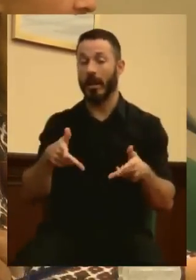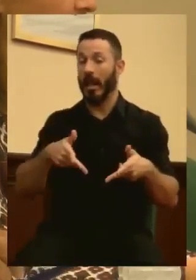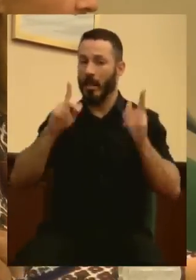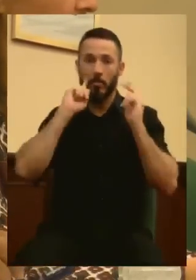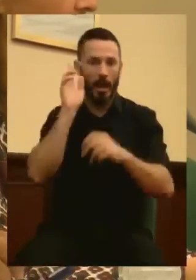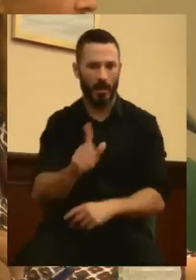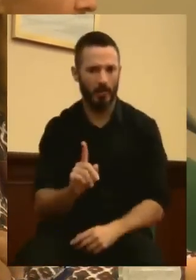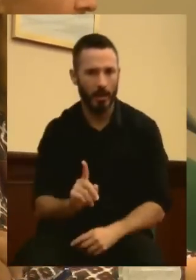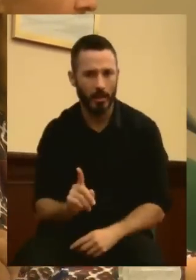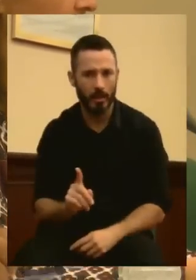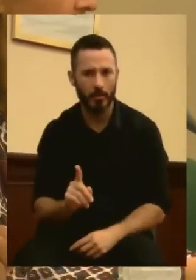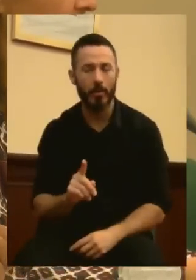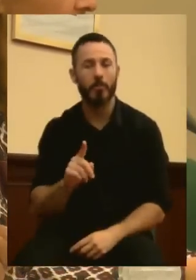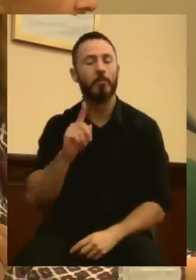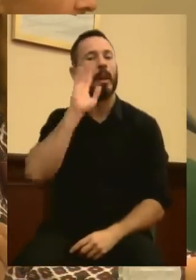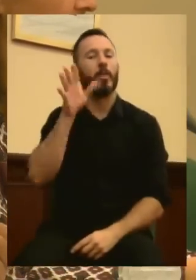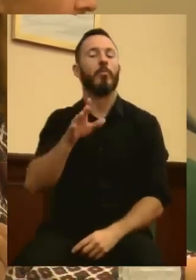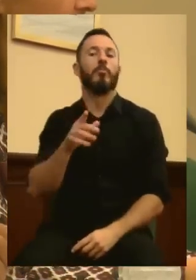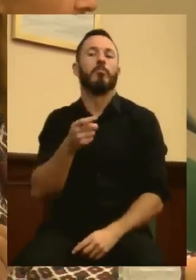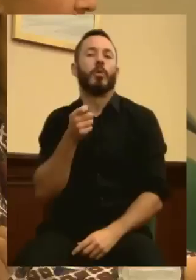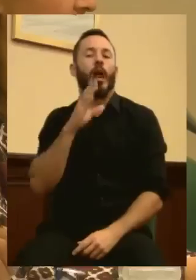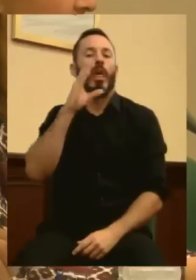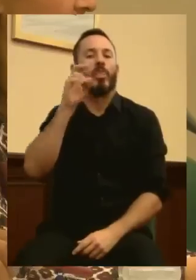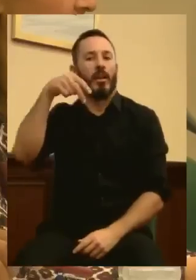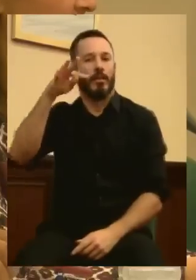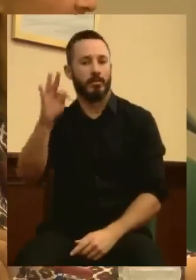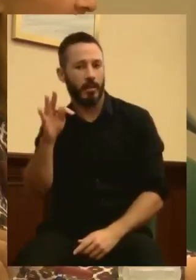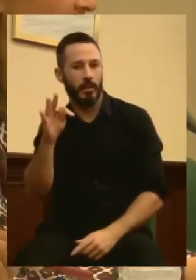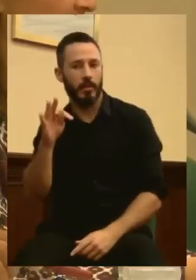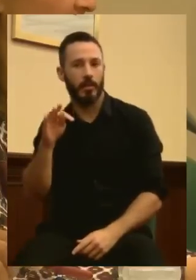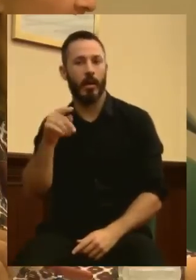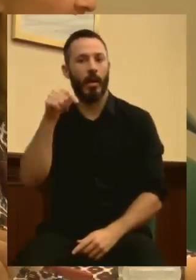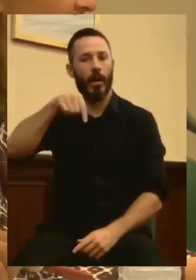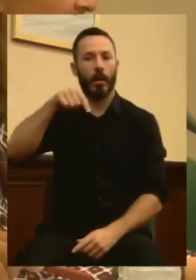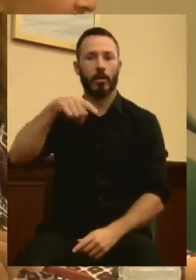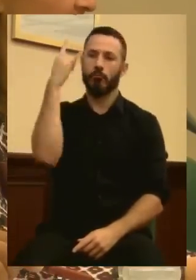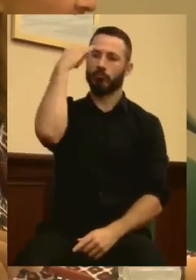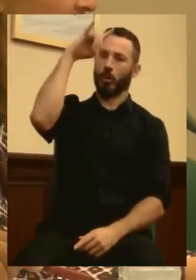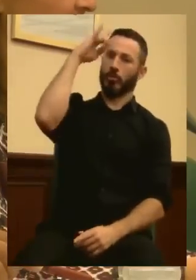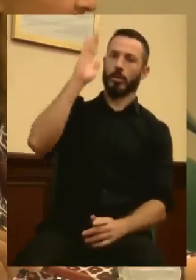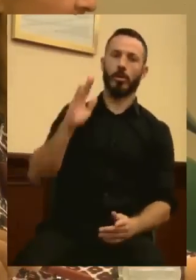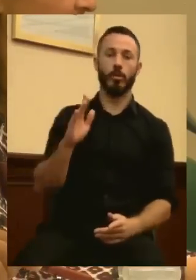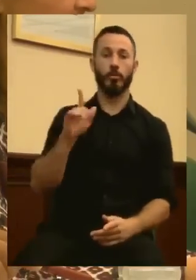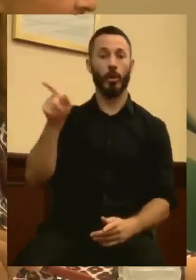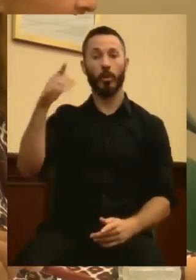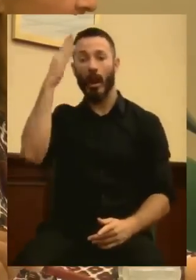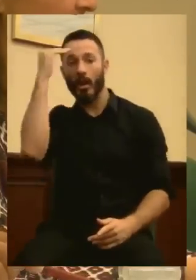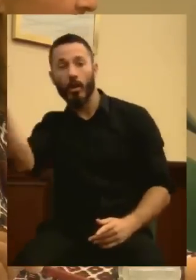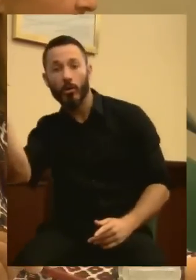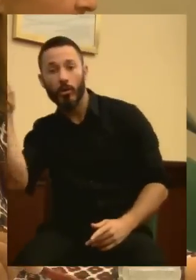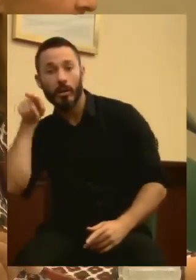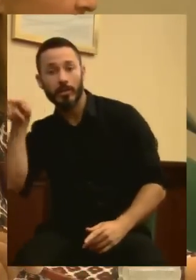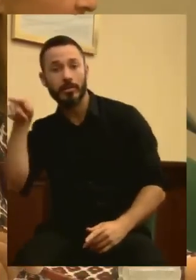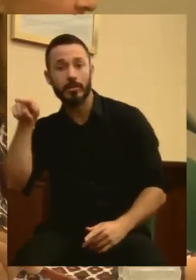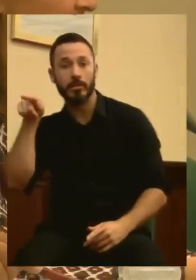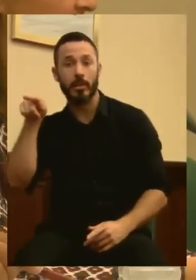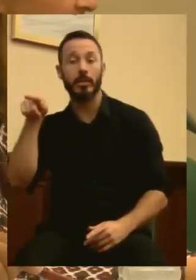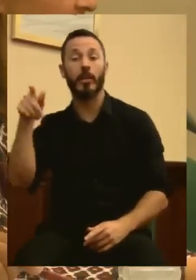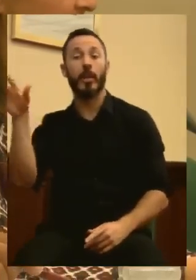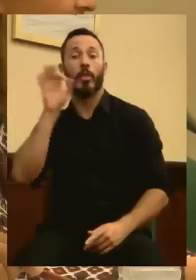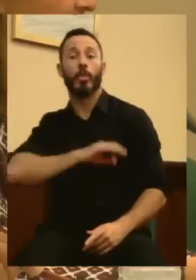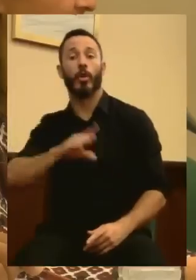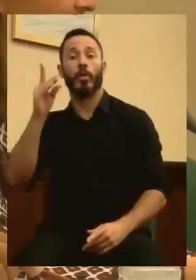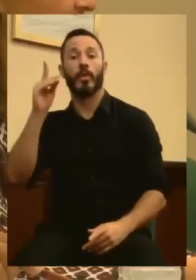lado se parecen un poco a la CNT. Aquí se ponen en plan taurino. Y en Alcorcón tienen a don David